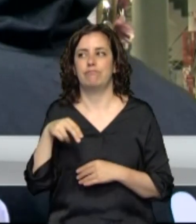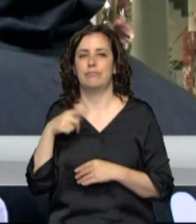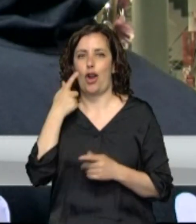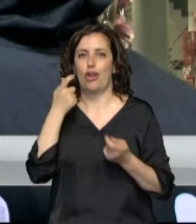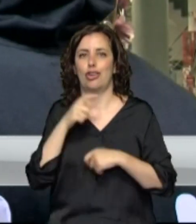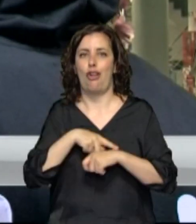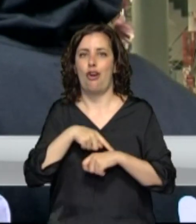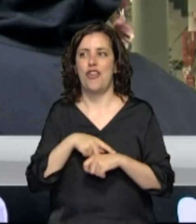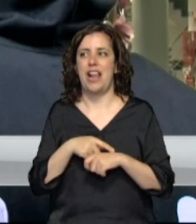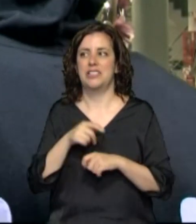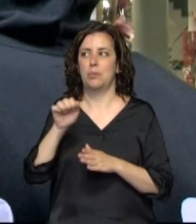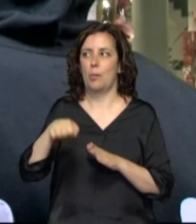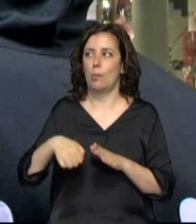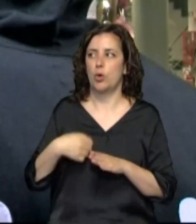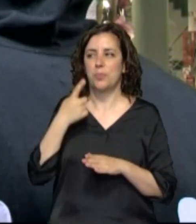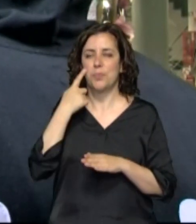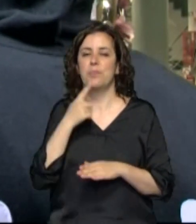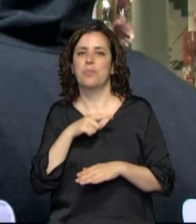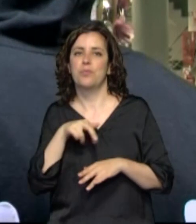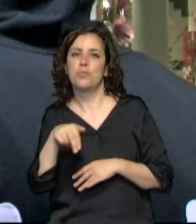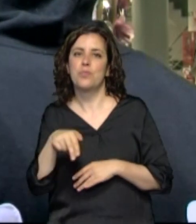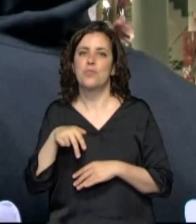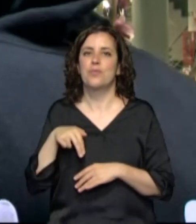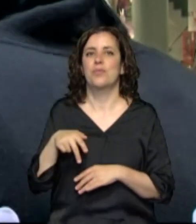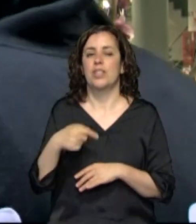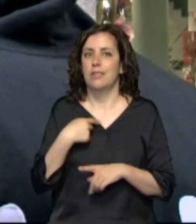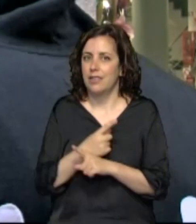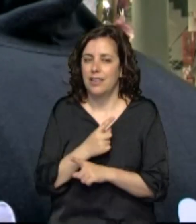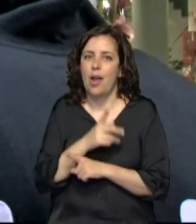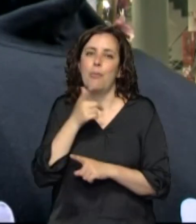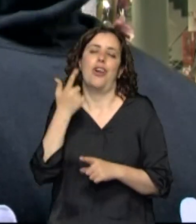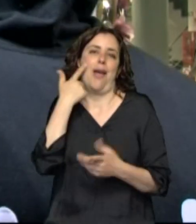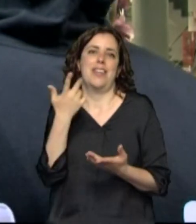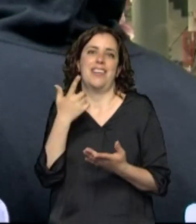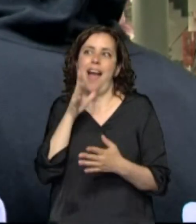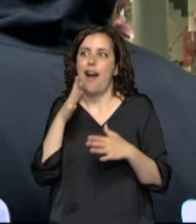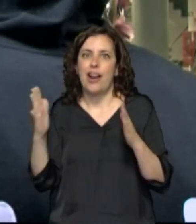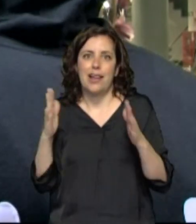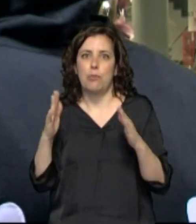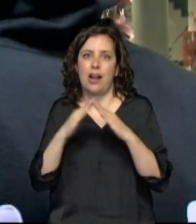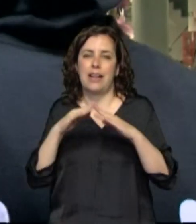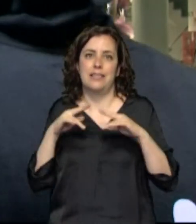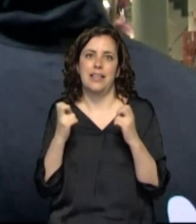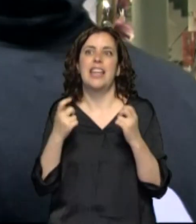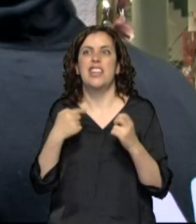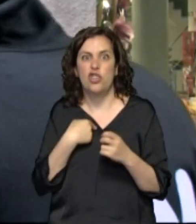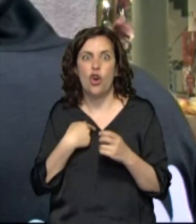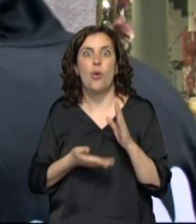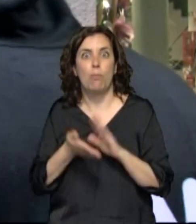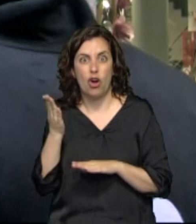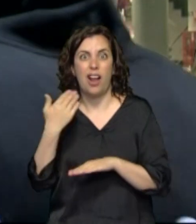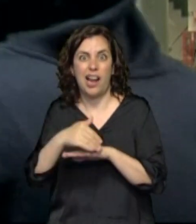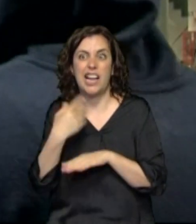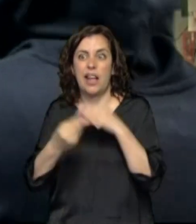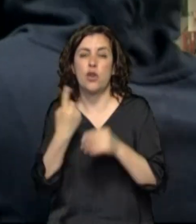y tal, pero sí que tenía muchos nervios de decir, jo, es que eso, ahora casi no se puede salir de casa, no se puede hacer nada y yo voy a ir a poner algo ilegal.